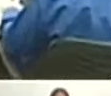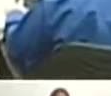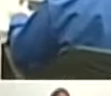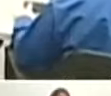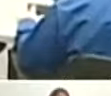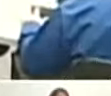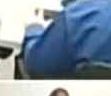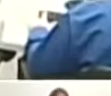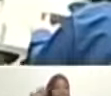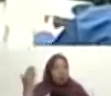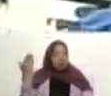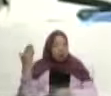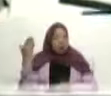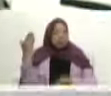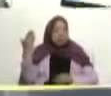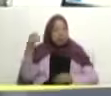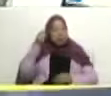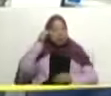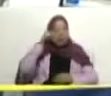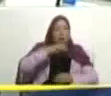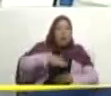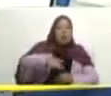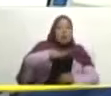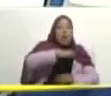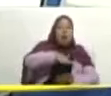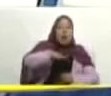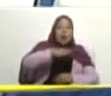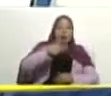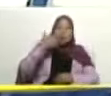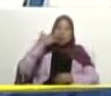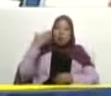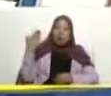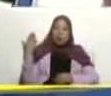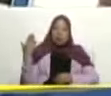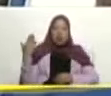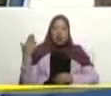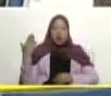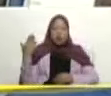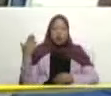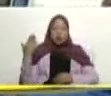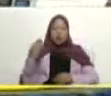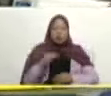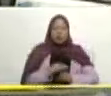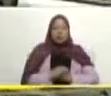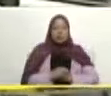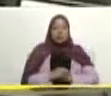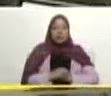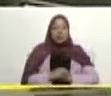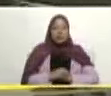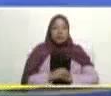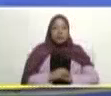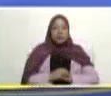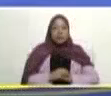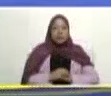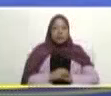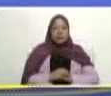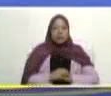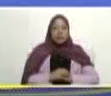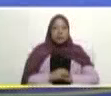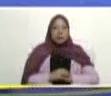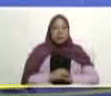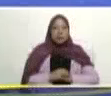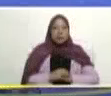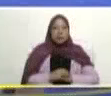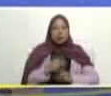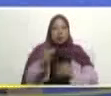ese es el pueblo ese es el pueblo ve verdad eso